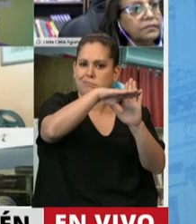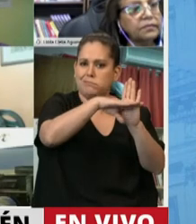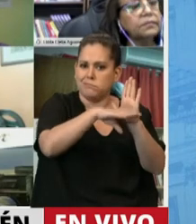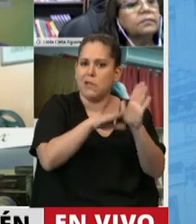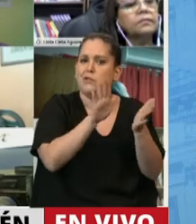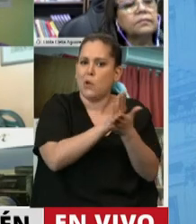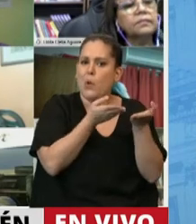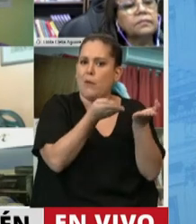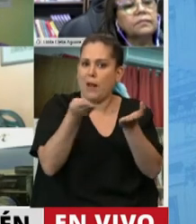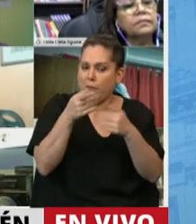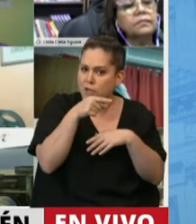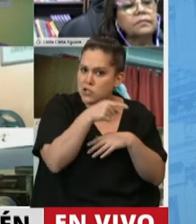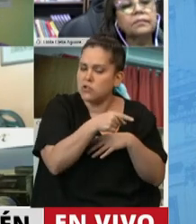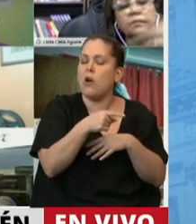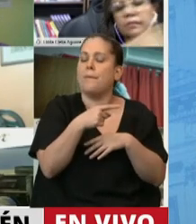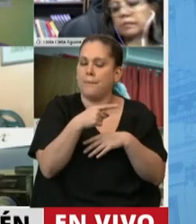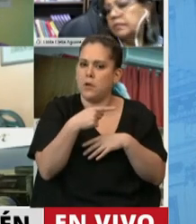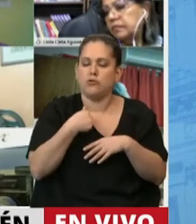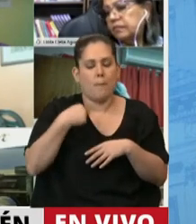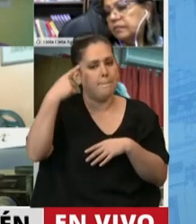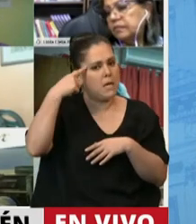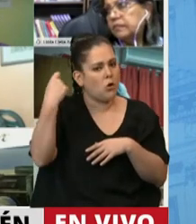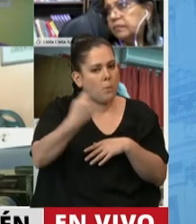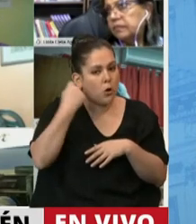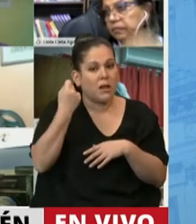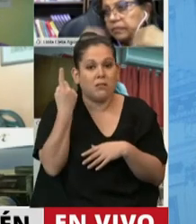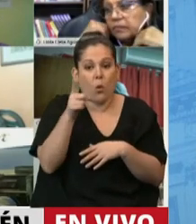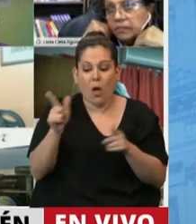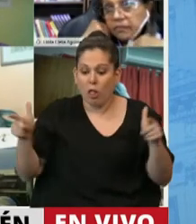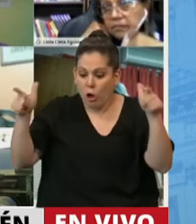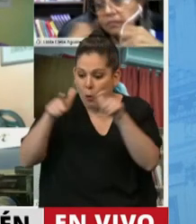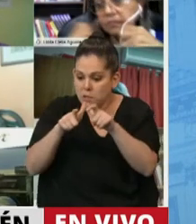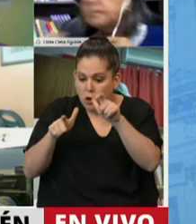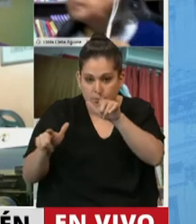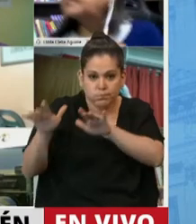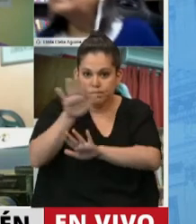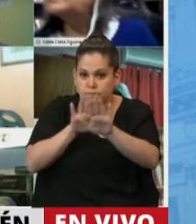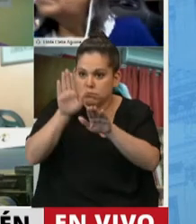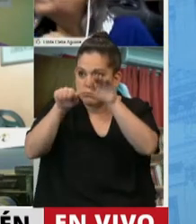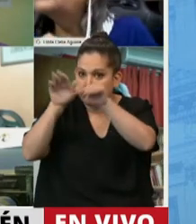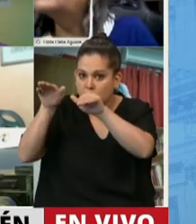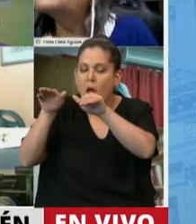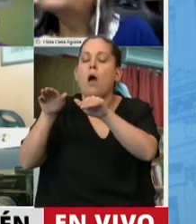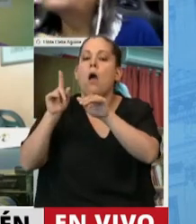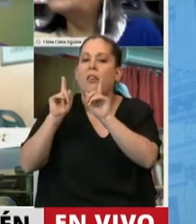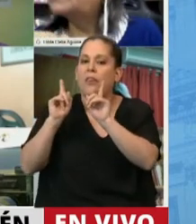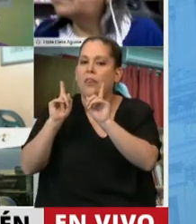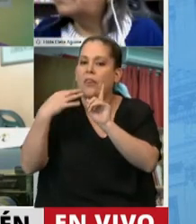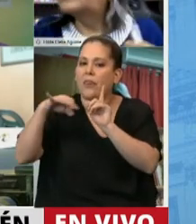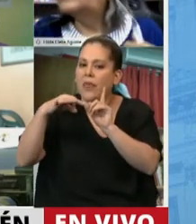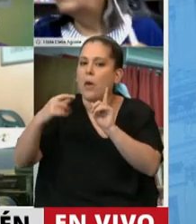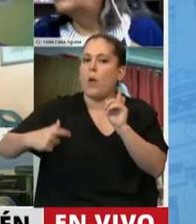régimen de beneficios, considero importante que al momento de conformarse, la autoridad de aplicación convoque a los